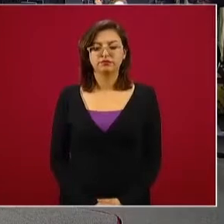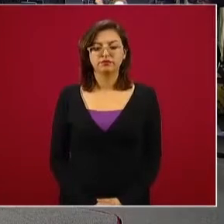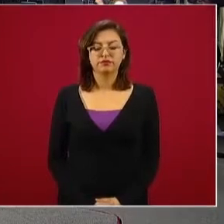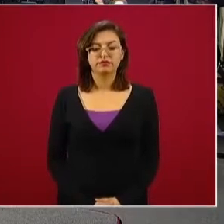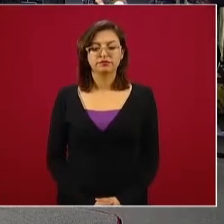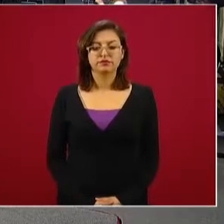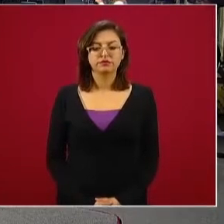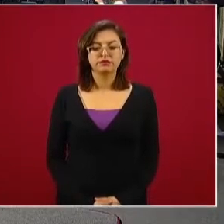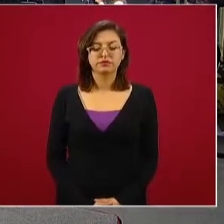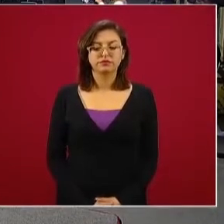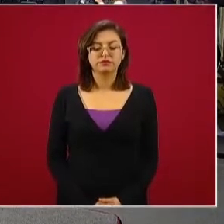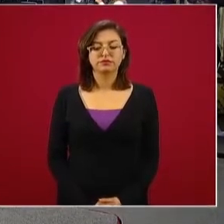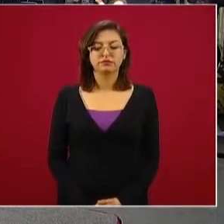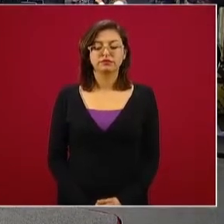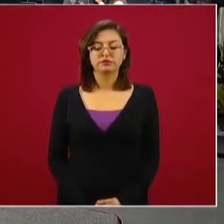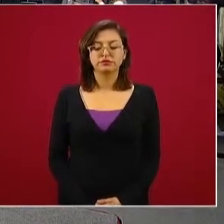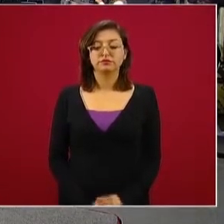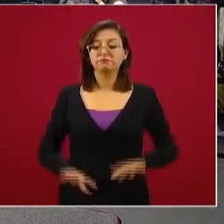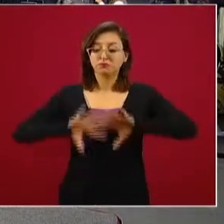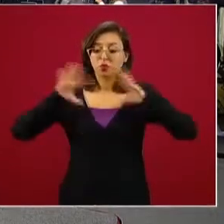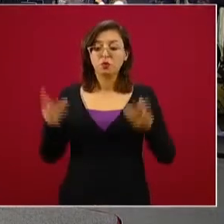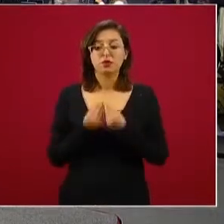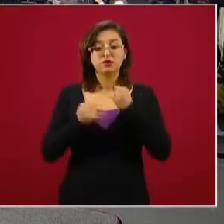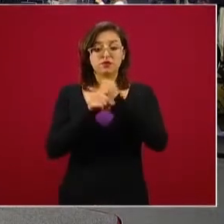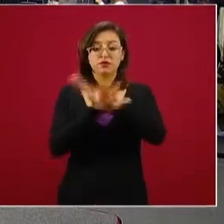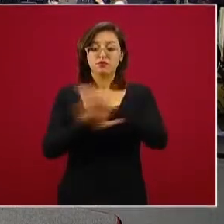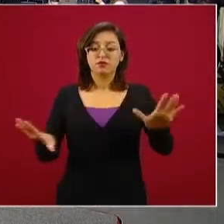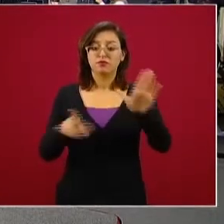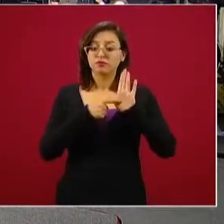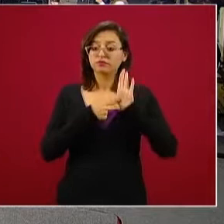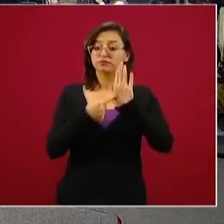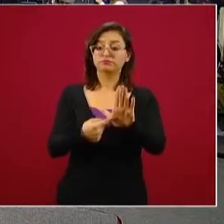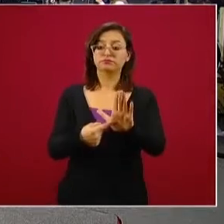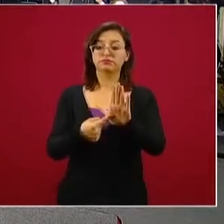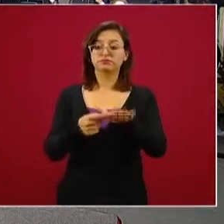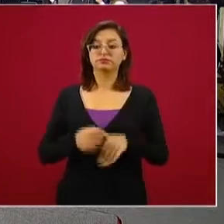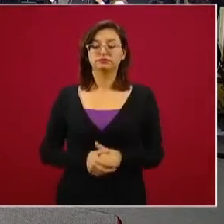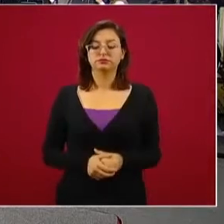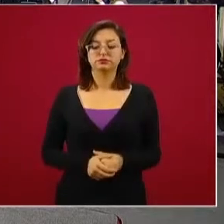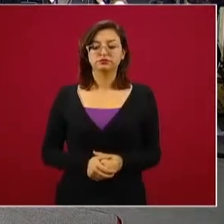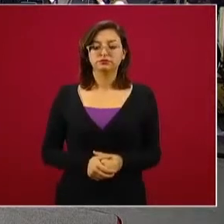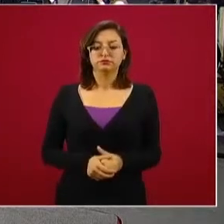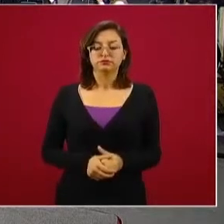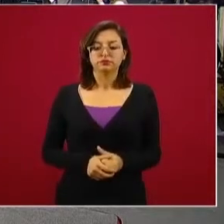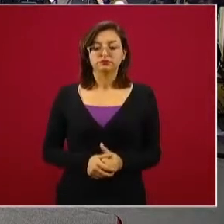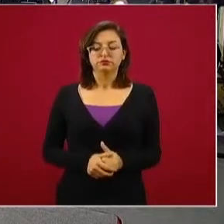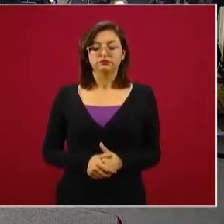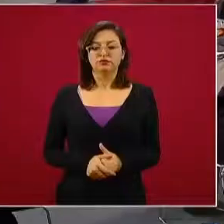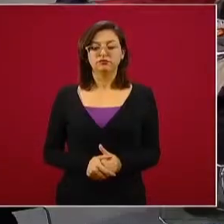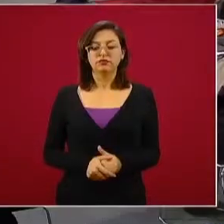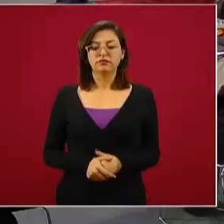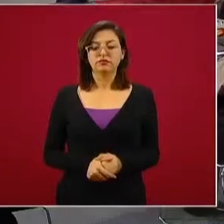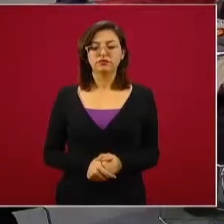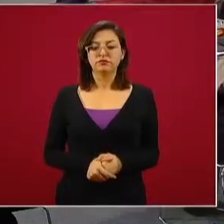Esta es la exposición general, yo sólo